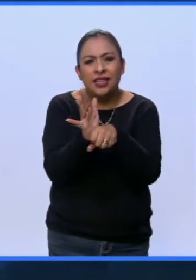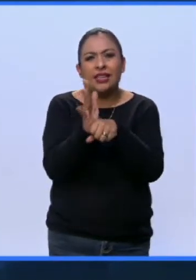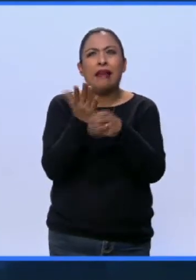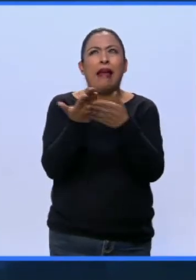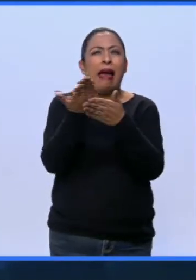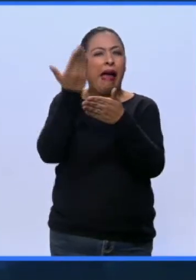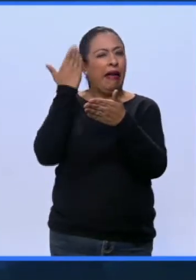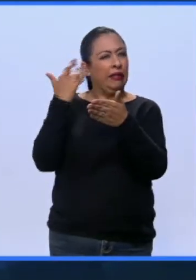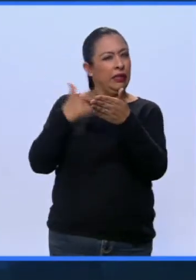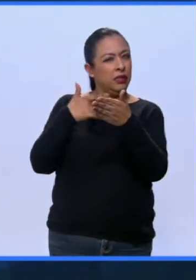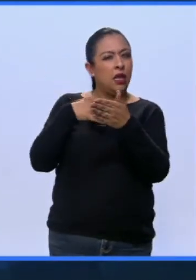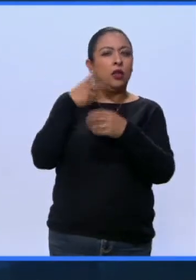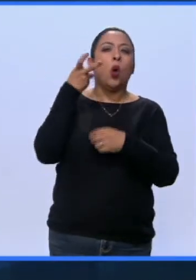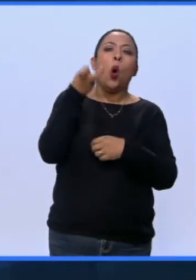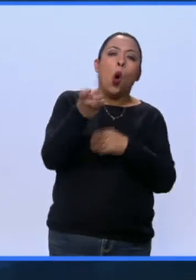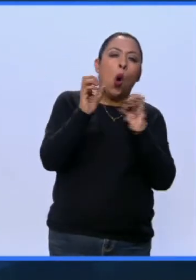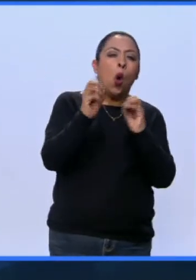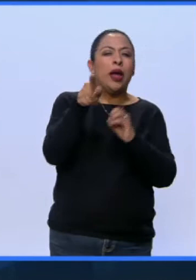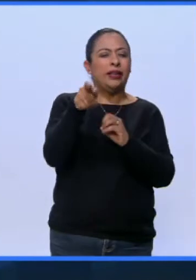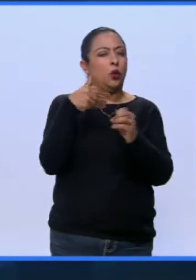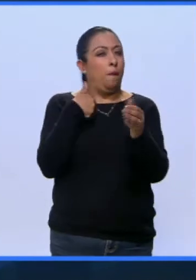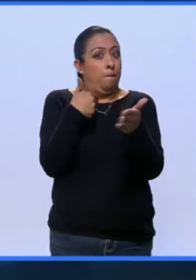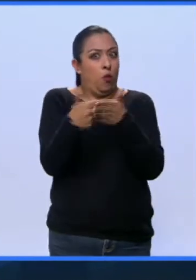pasado, esto es muy contemporáneo.